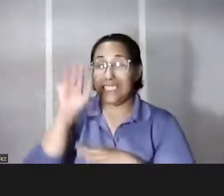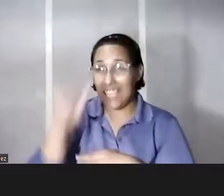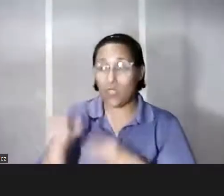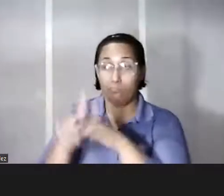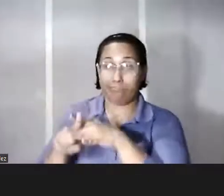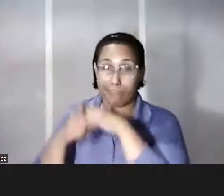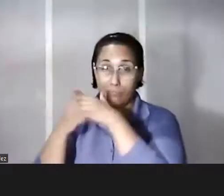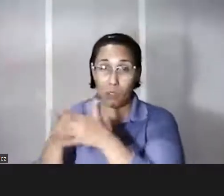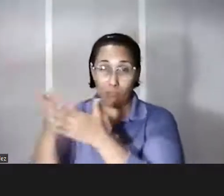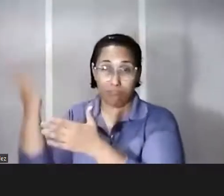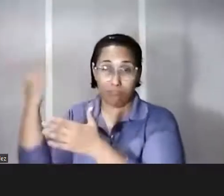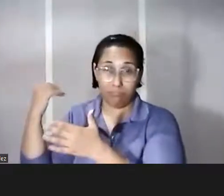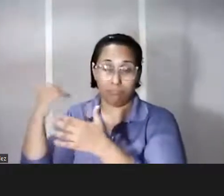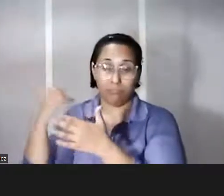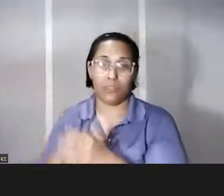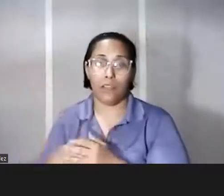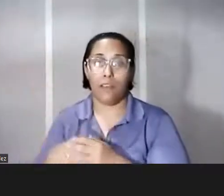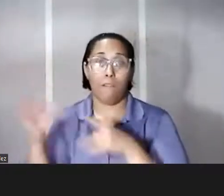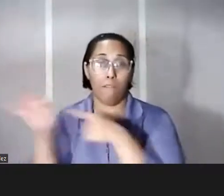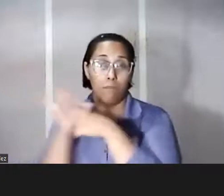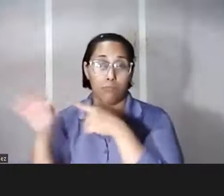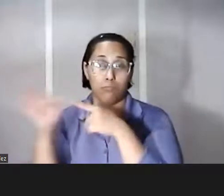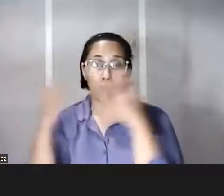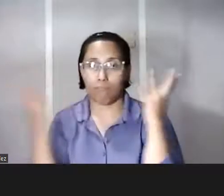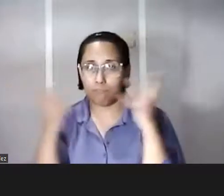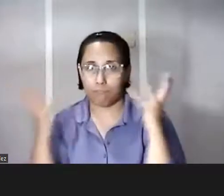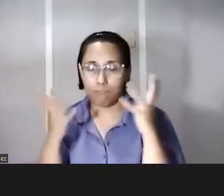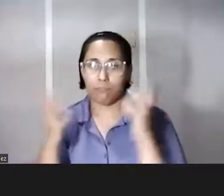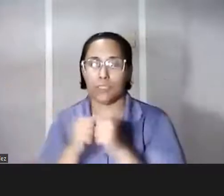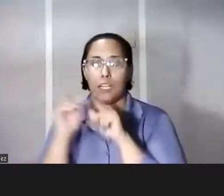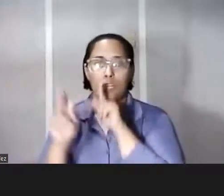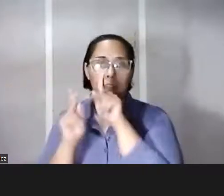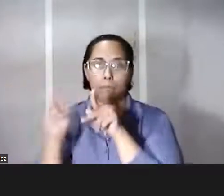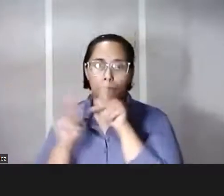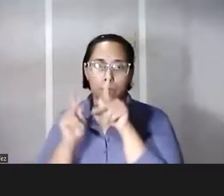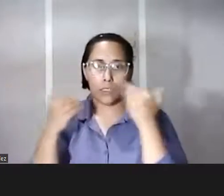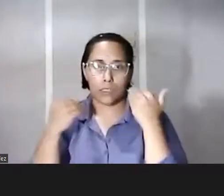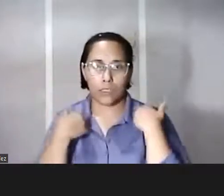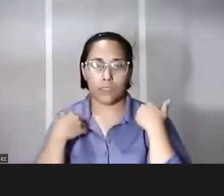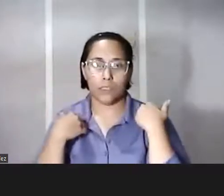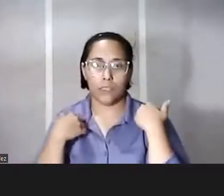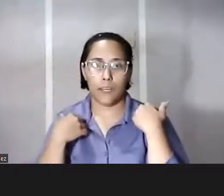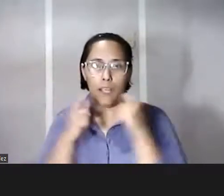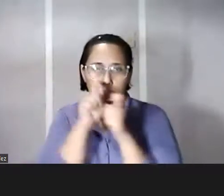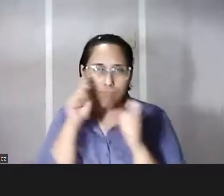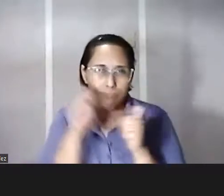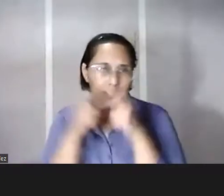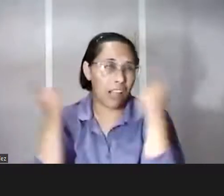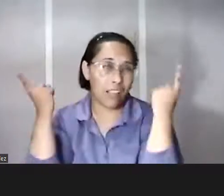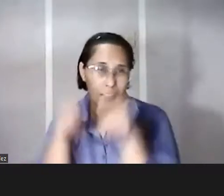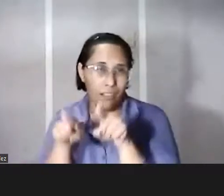darse fue en función de que ok si ya la gente tiene los detalles de lo que ocurrió